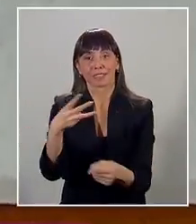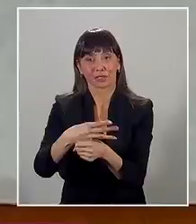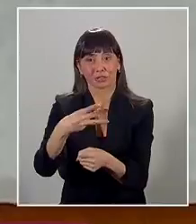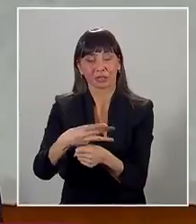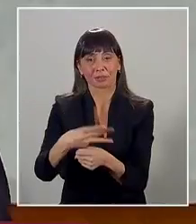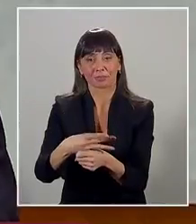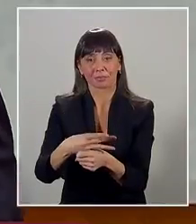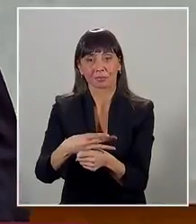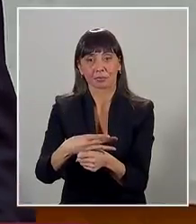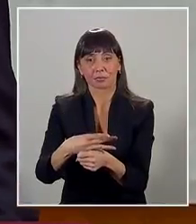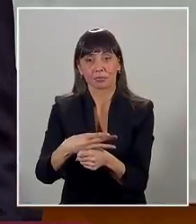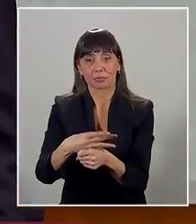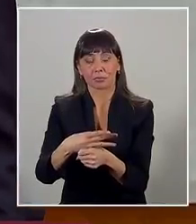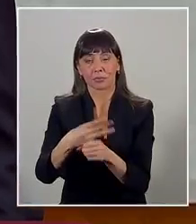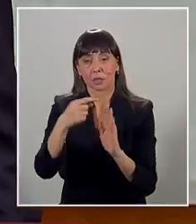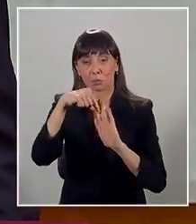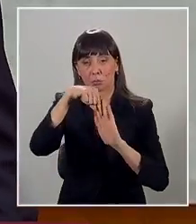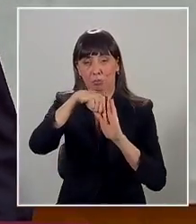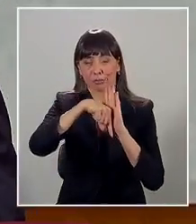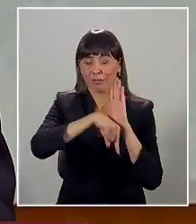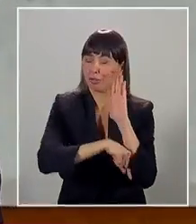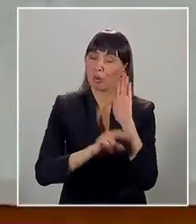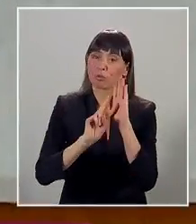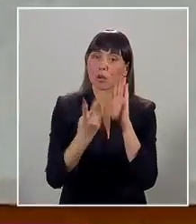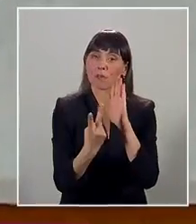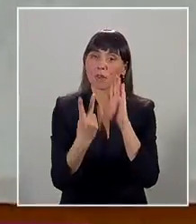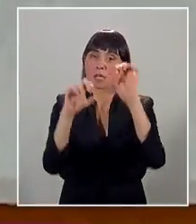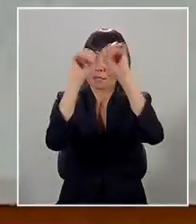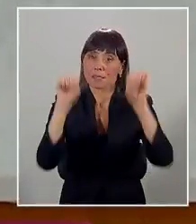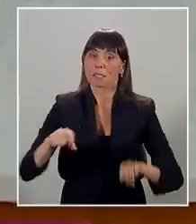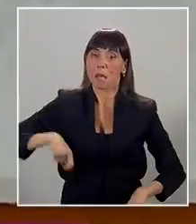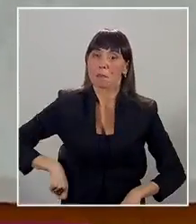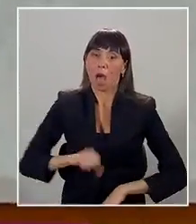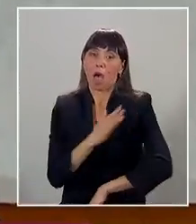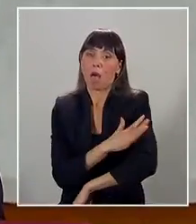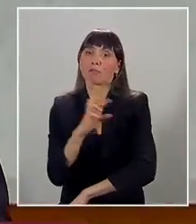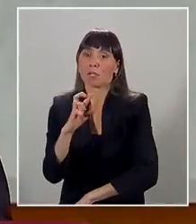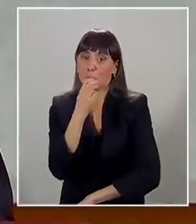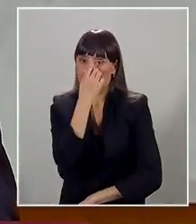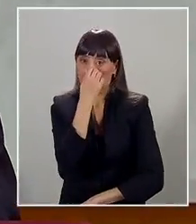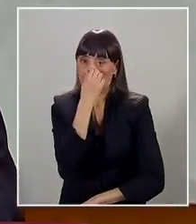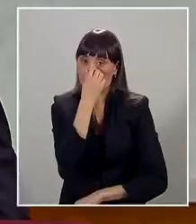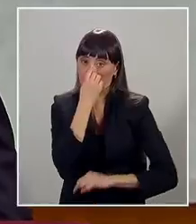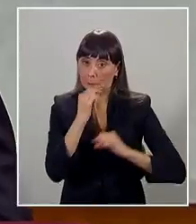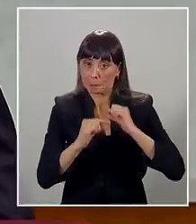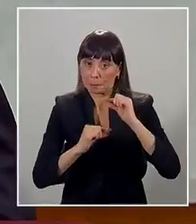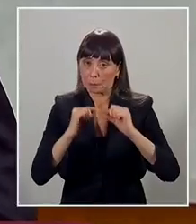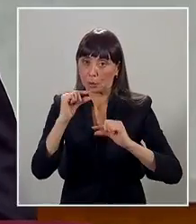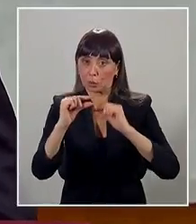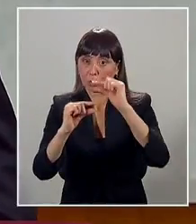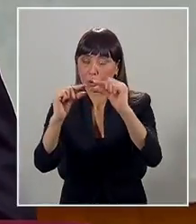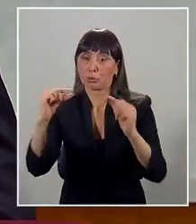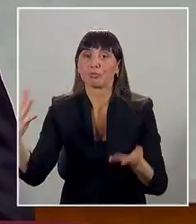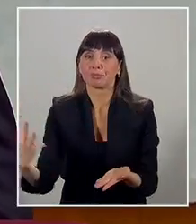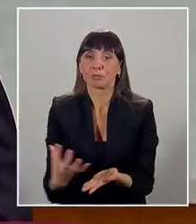Vamos a reformar profundamente el sistema de pensiones para lograr en forma progresiva